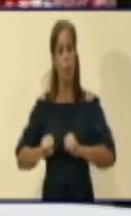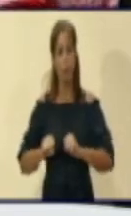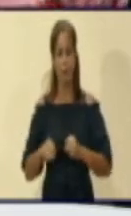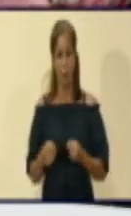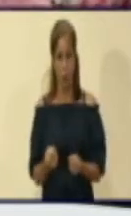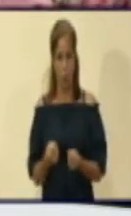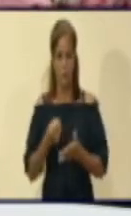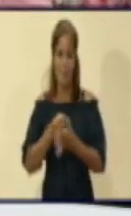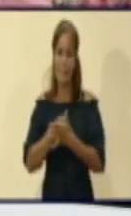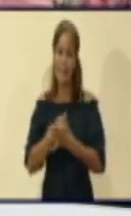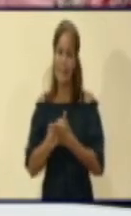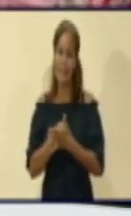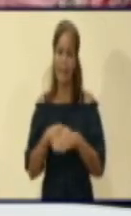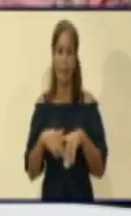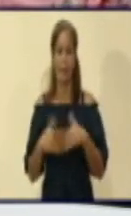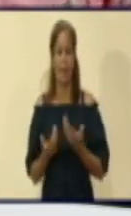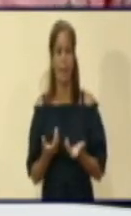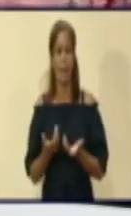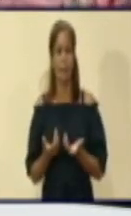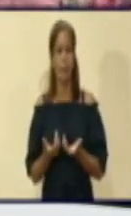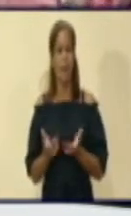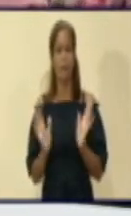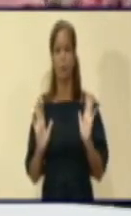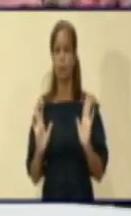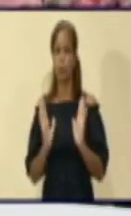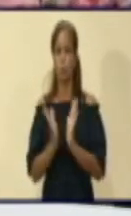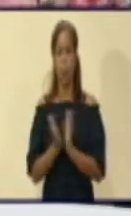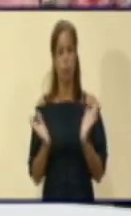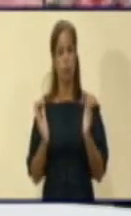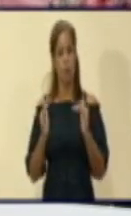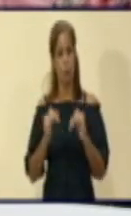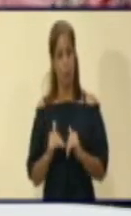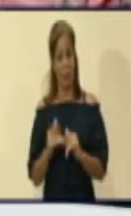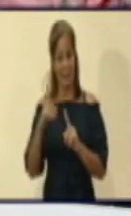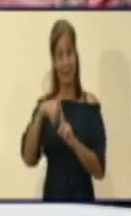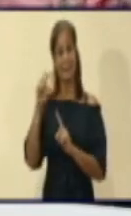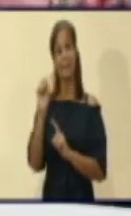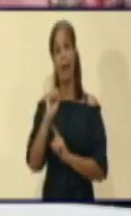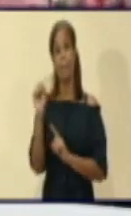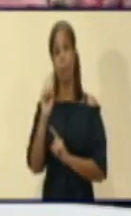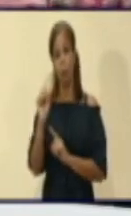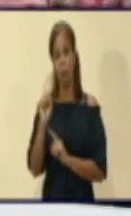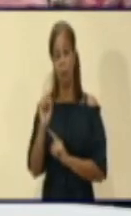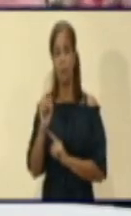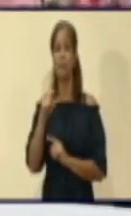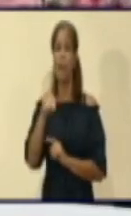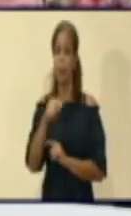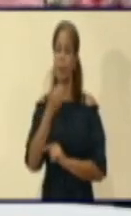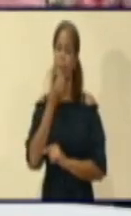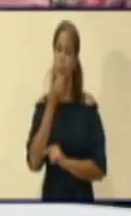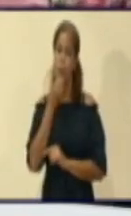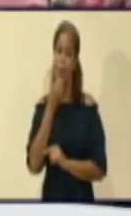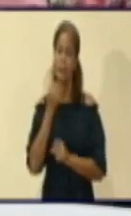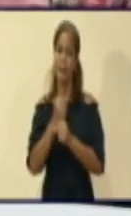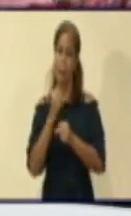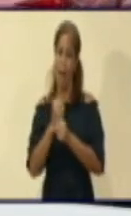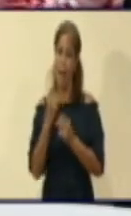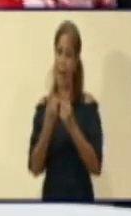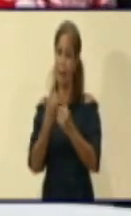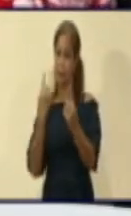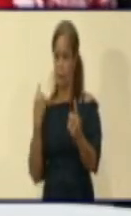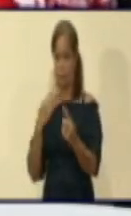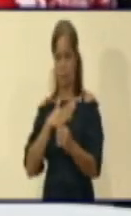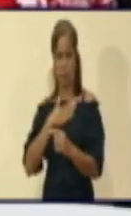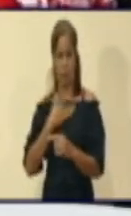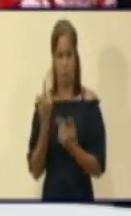más, como explicaba el director provincial de transporte, se suspende el transporte, por lo tanto se exige más aplicar ese trabajo a distancia o ese teletrabajo en ese